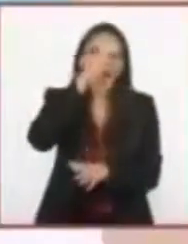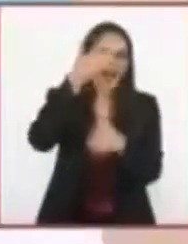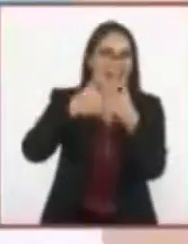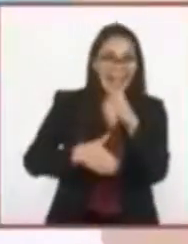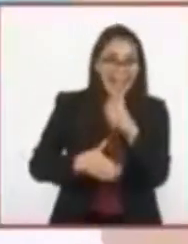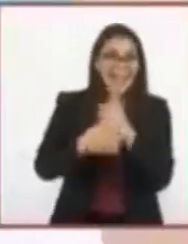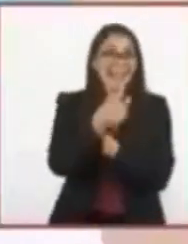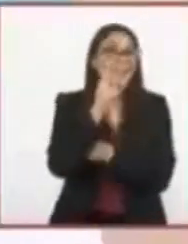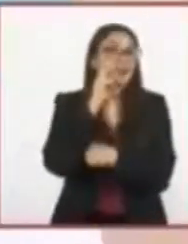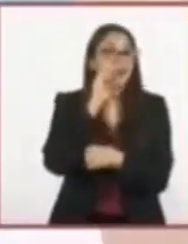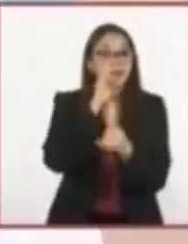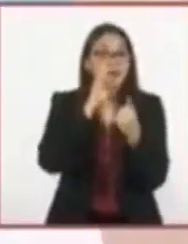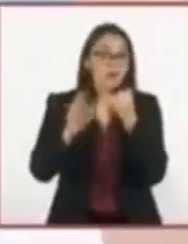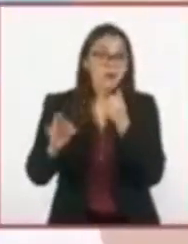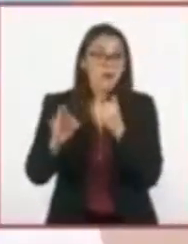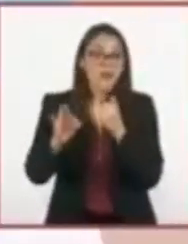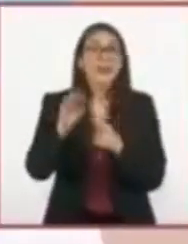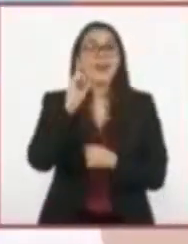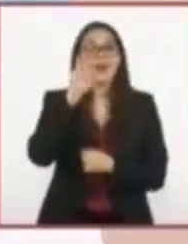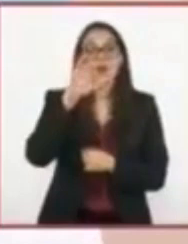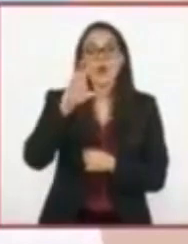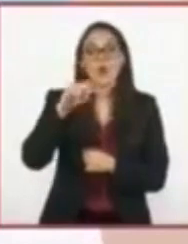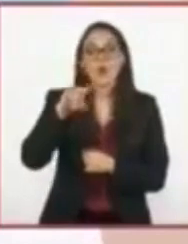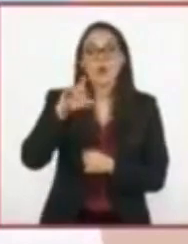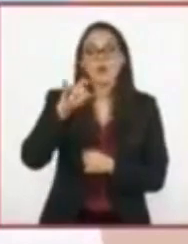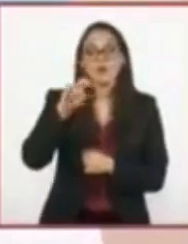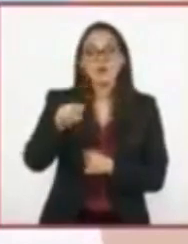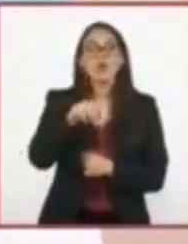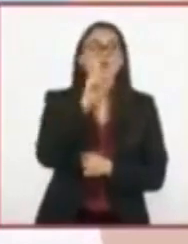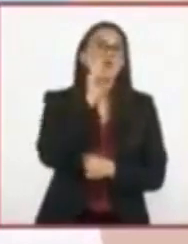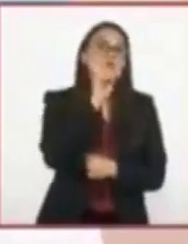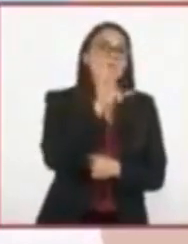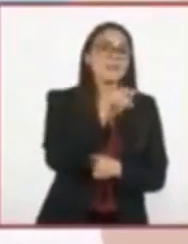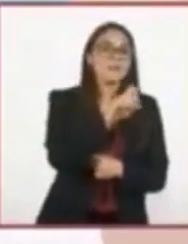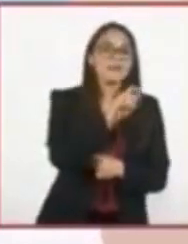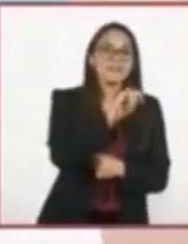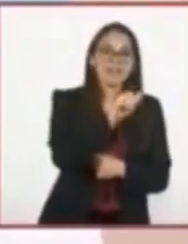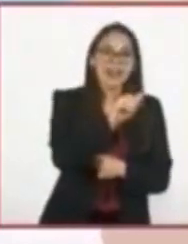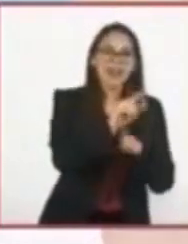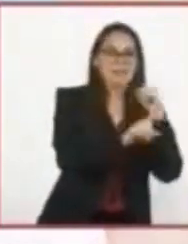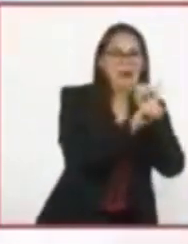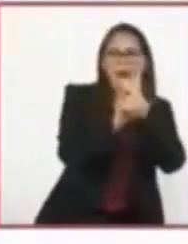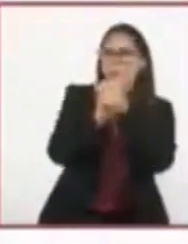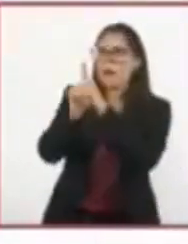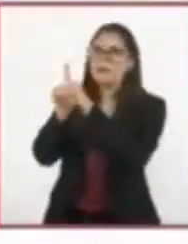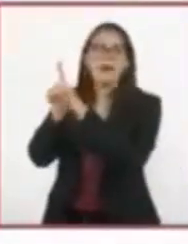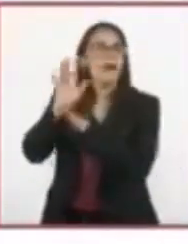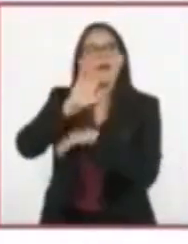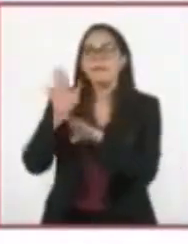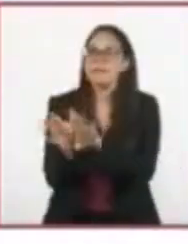conclusión. El momento en que Caperucita supera todos los problemas ocasionados por el lobo y cumple con su misión.